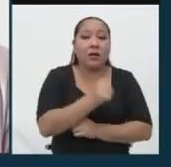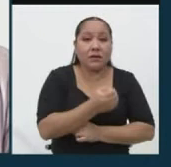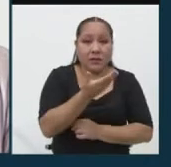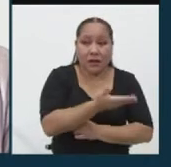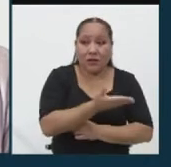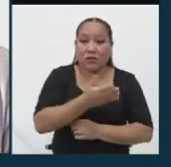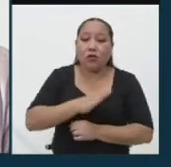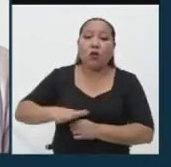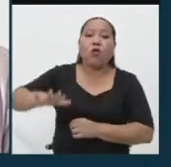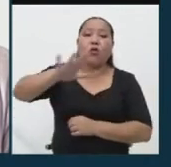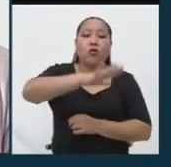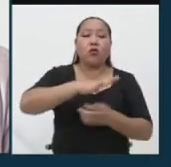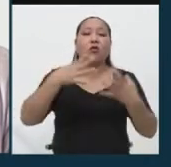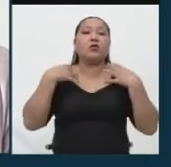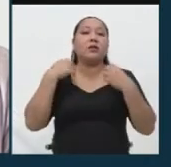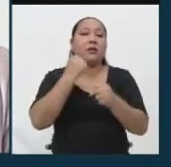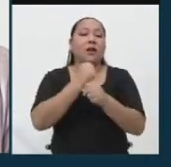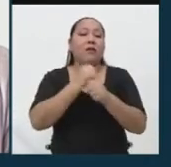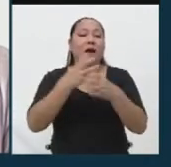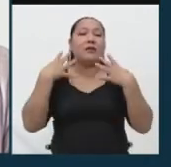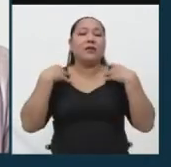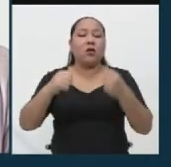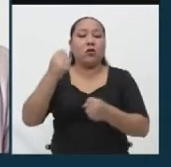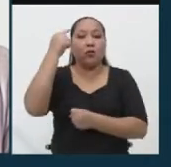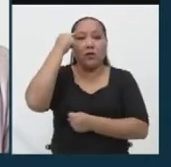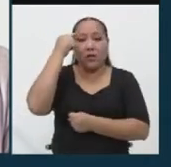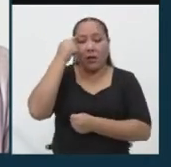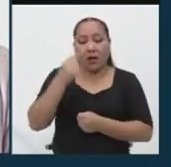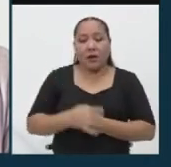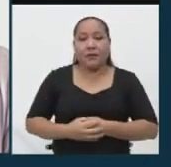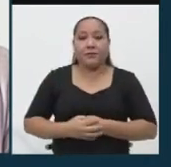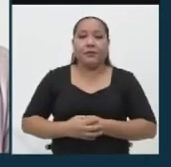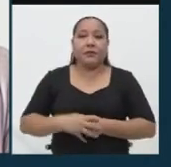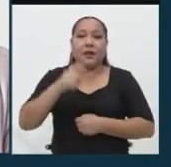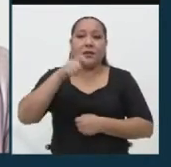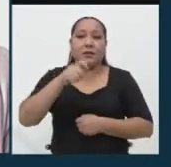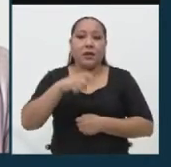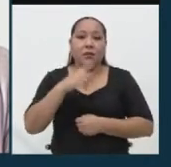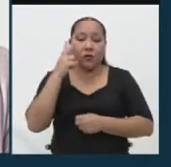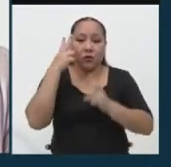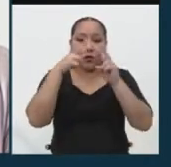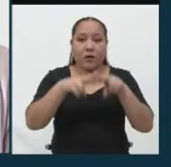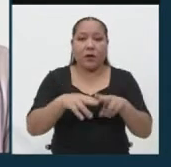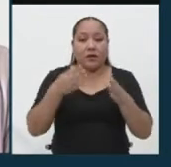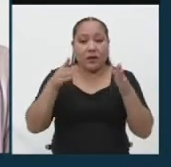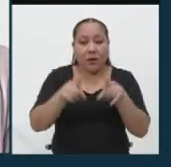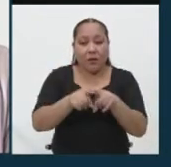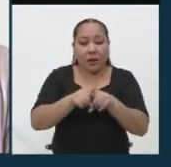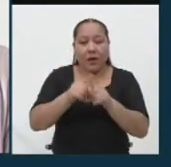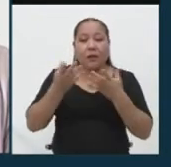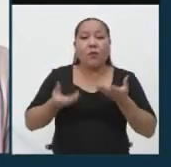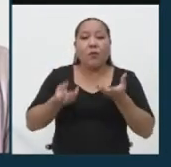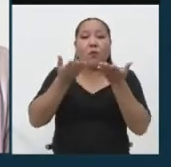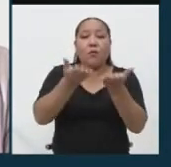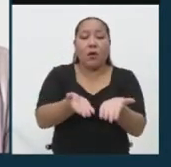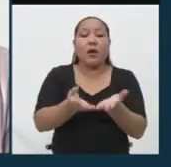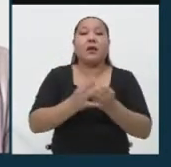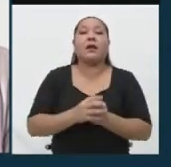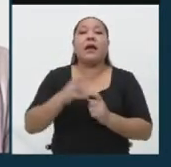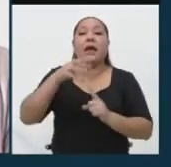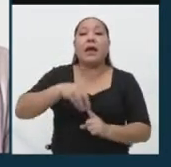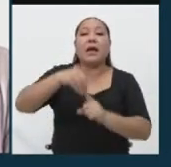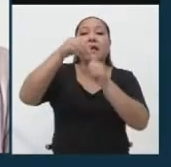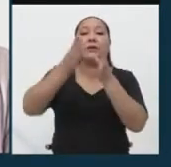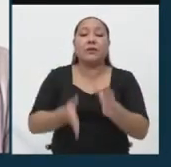con el tema de la salud mental y tenemos que tener especialistas en esta materia, como son los